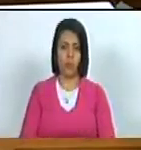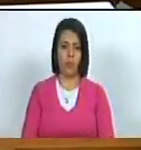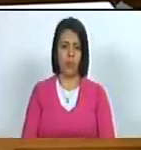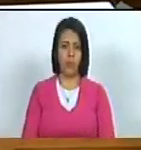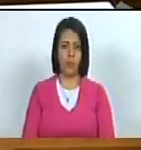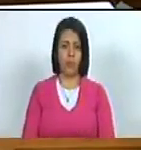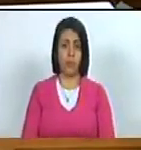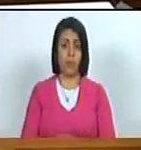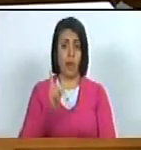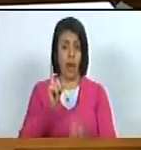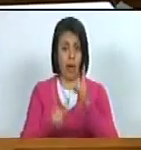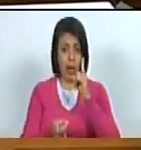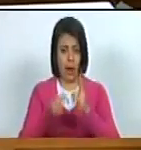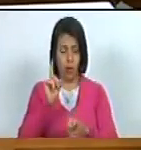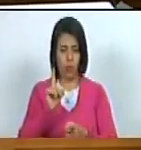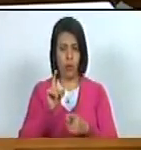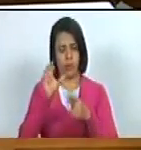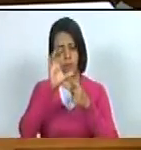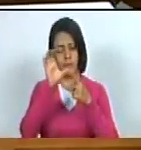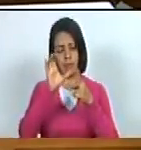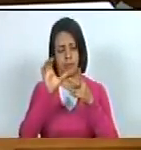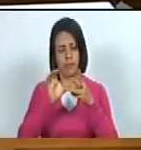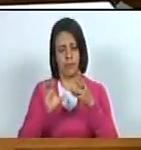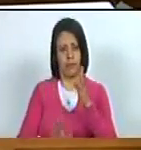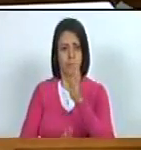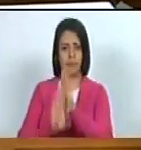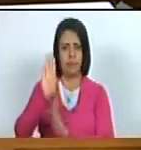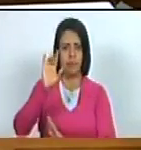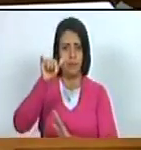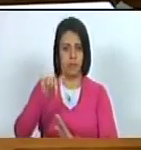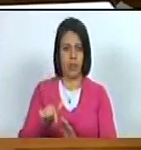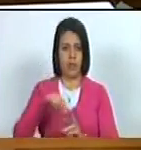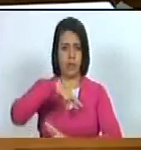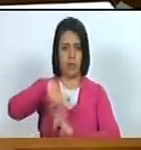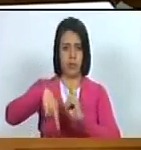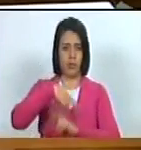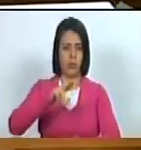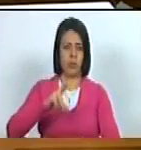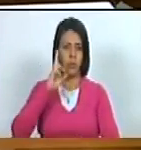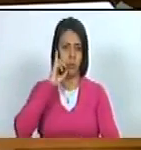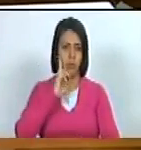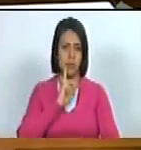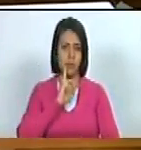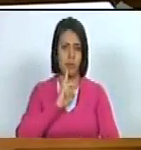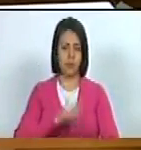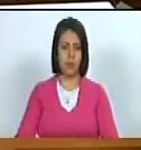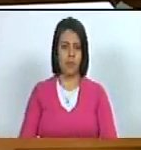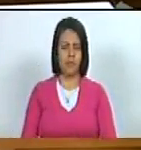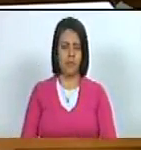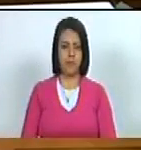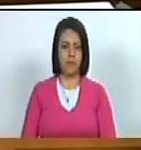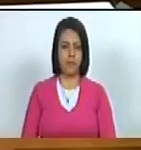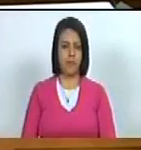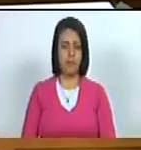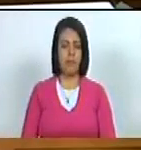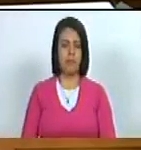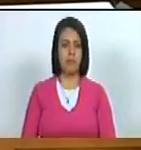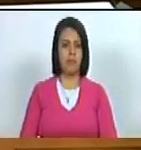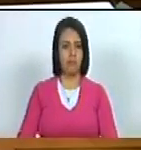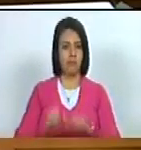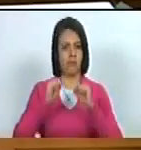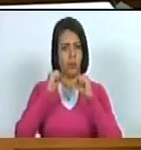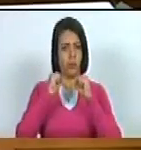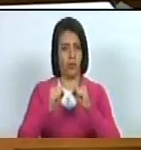si algo ha caracterizado el desarrollo de esta revolución bolivariana es el sólido